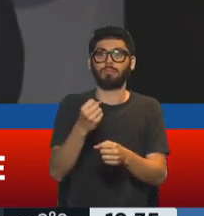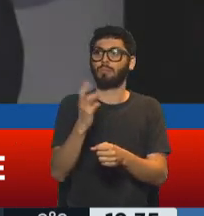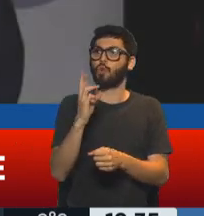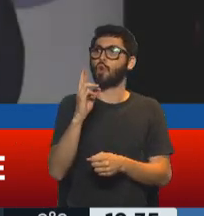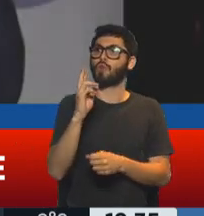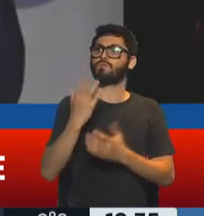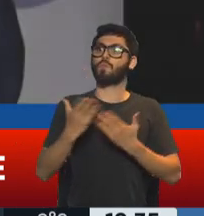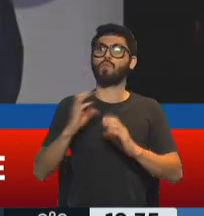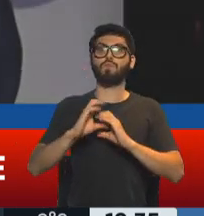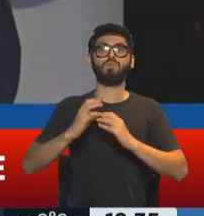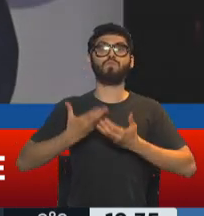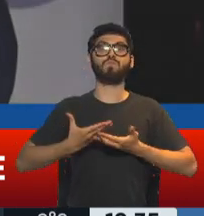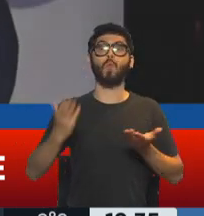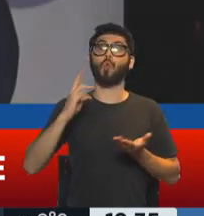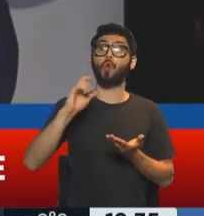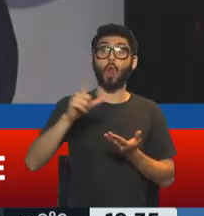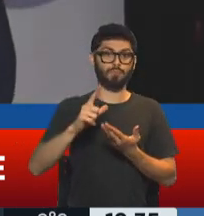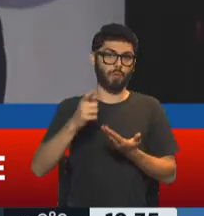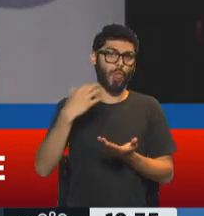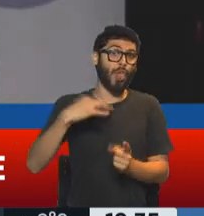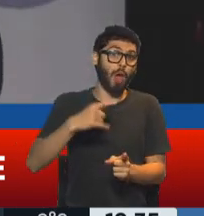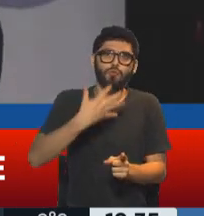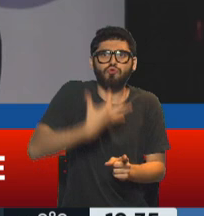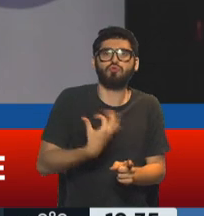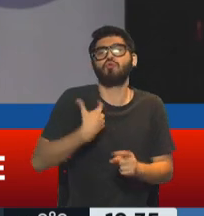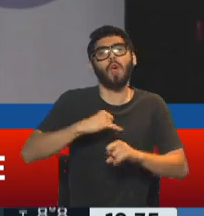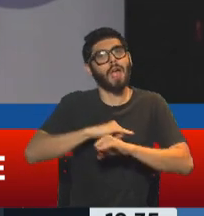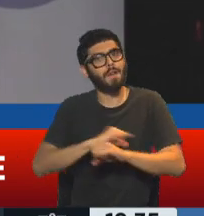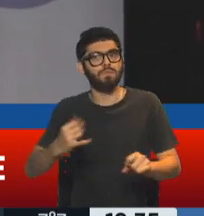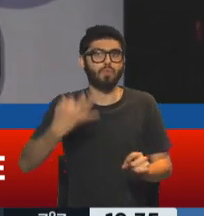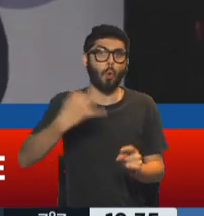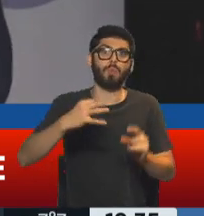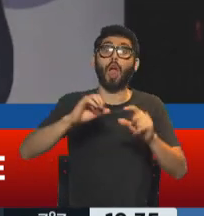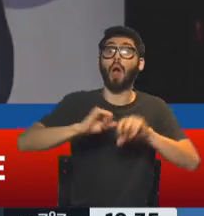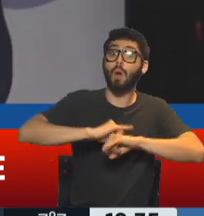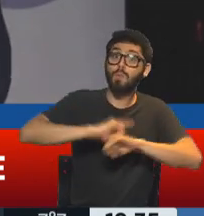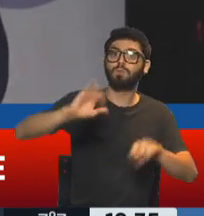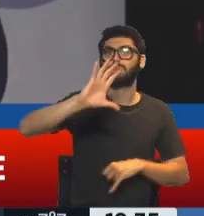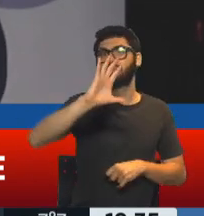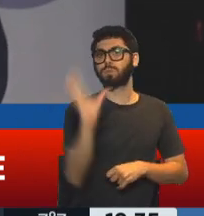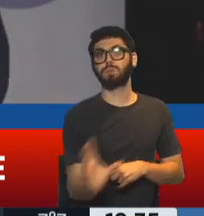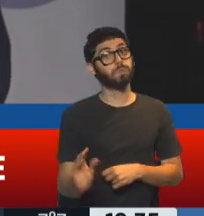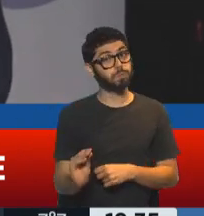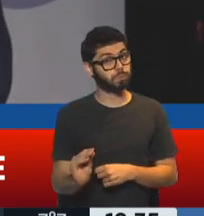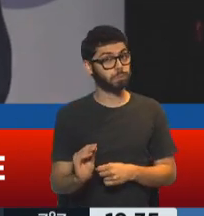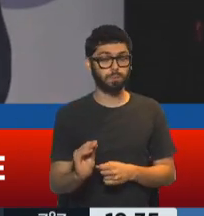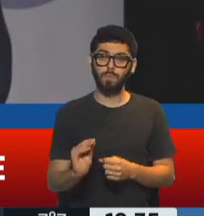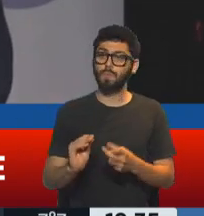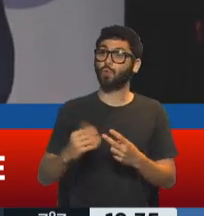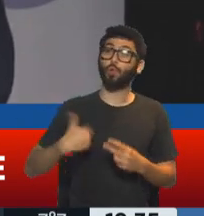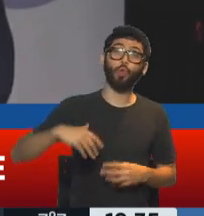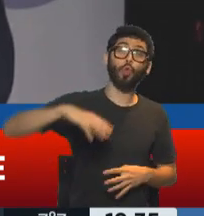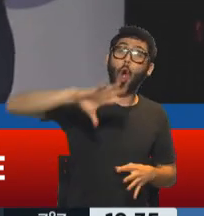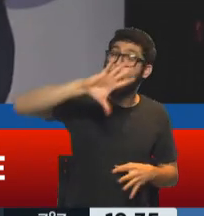a nuestros medios, que es el de informar, el de llegar a todos los rincones de nuestro país, a todos los rincones de nuestra Argentina,